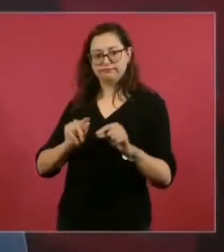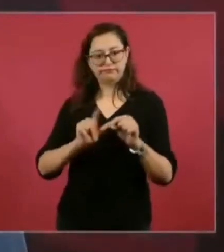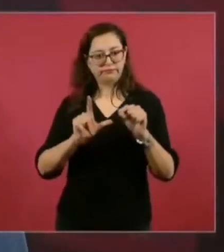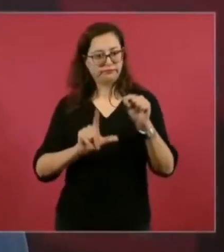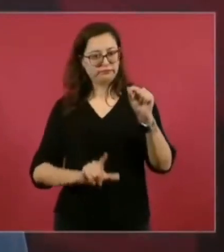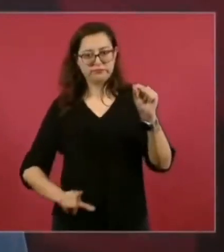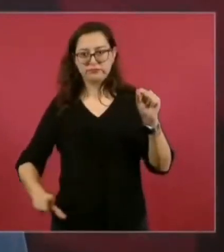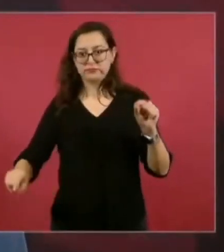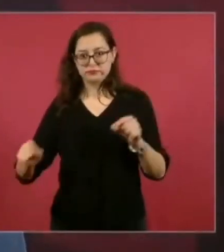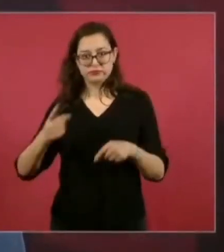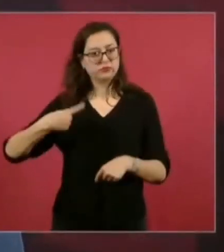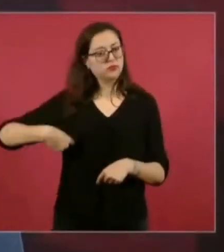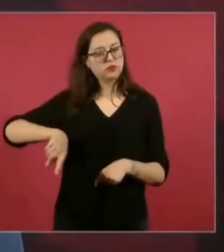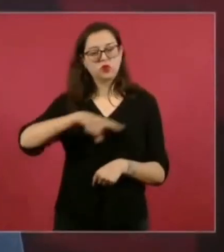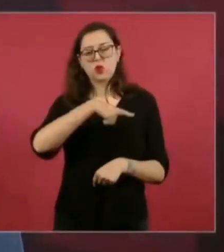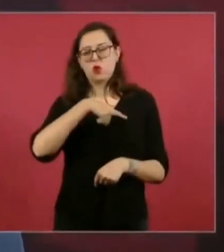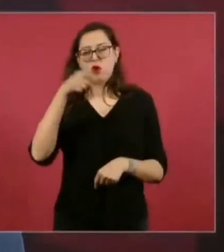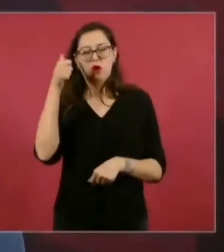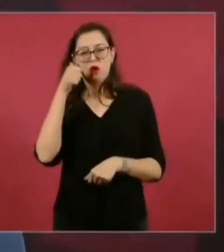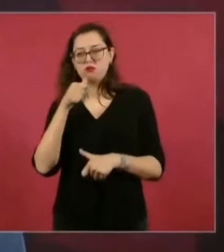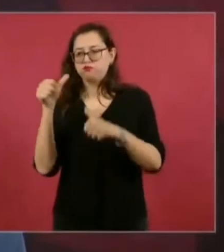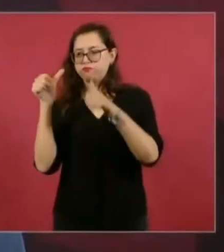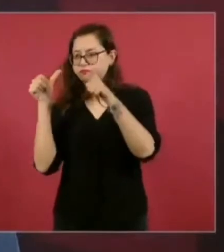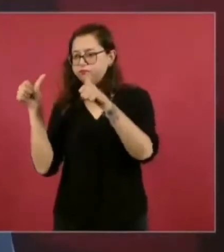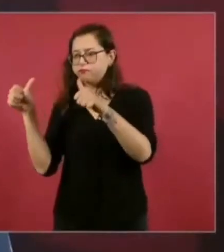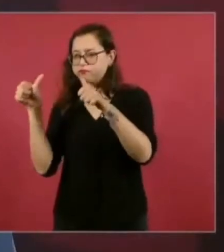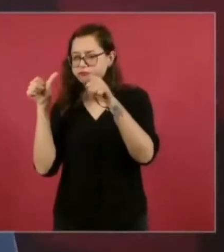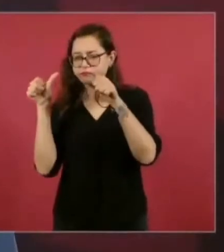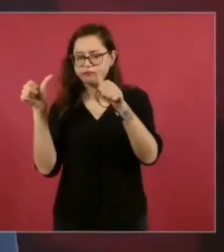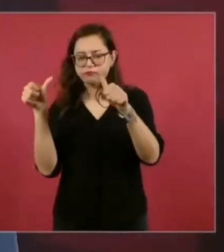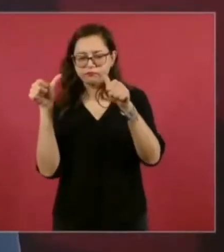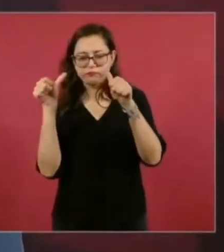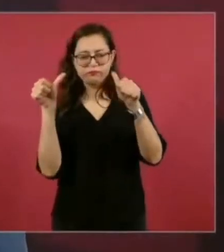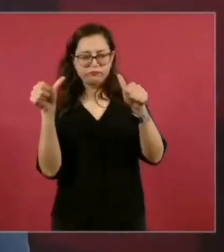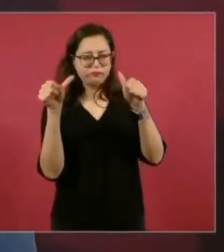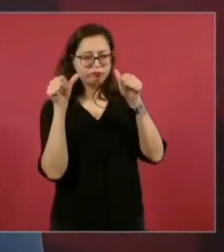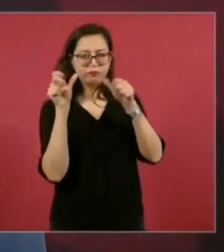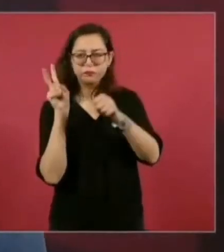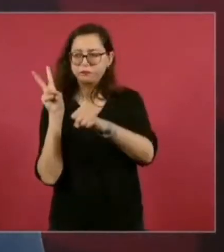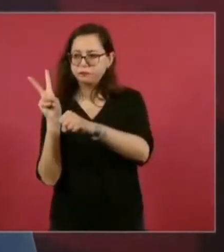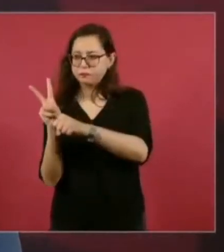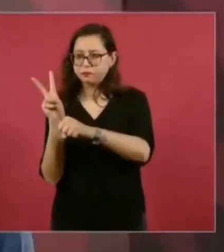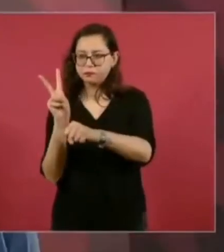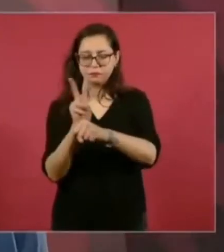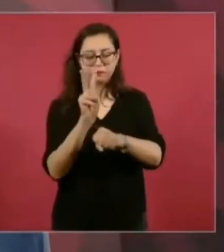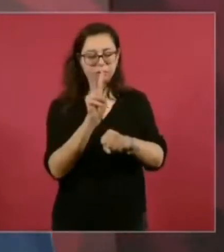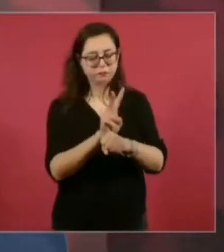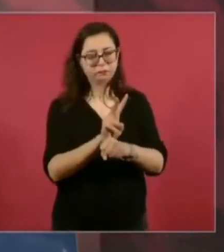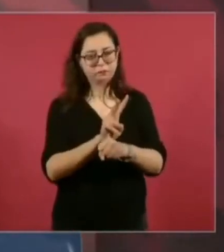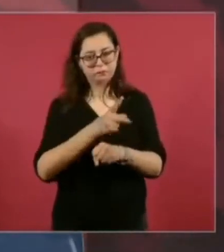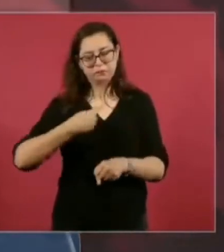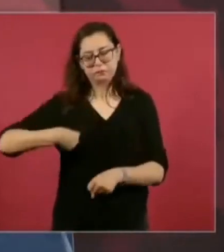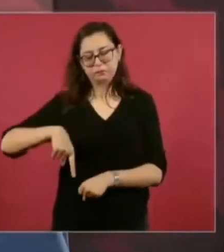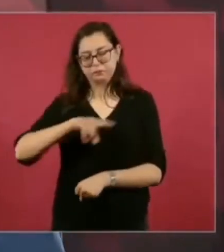y lo hacemos porque es nuestra responsabilidad.